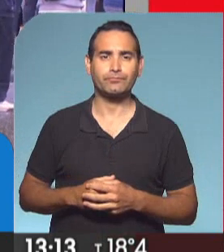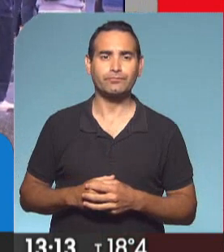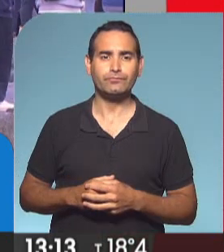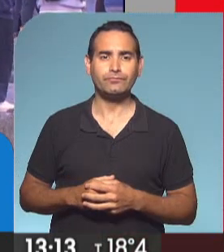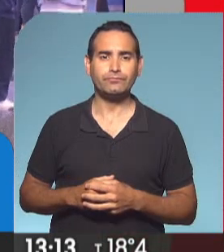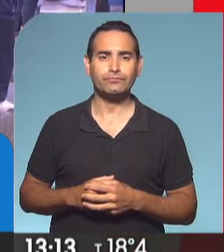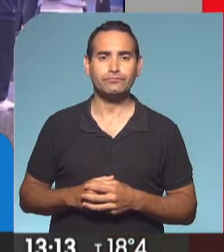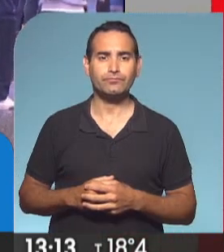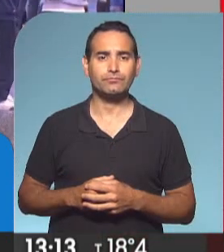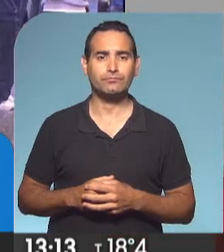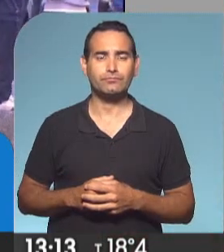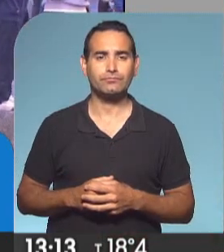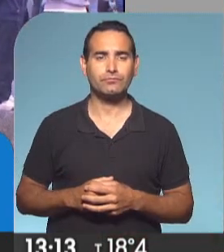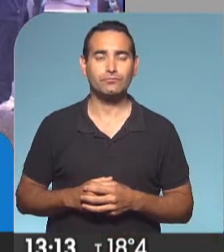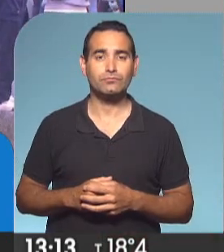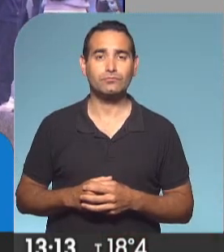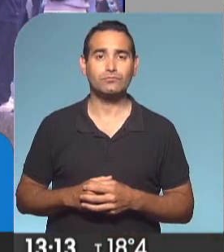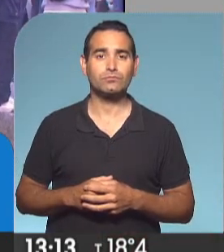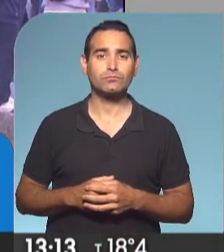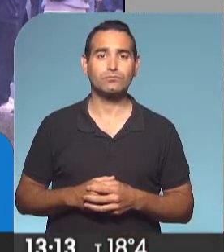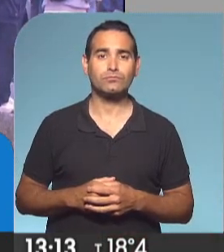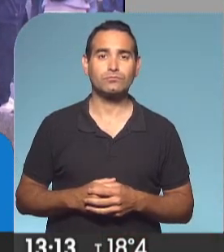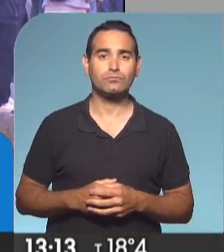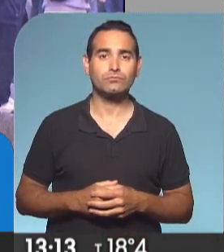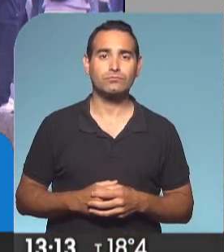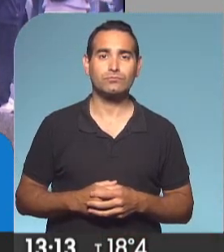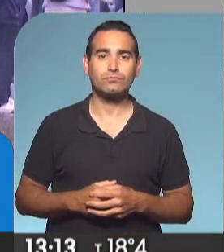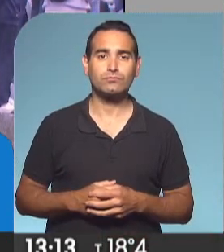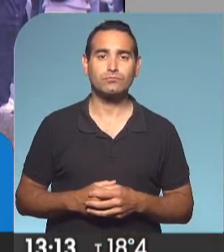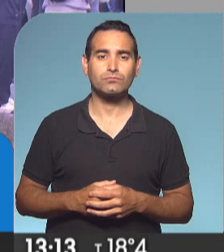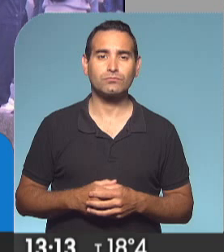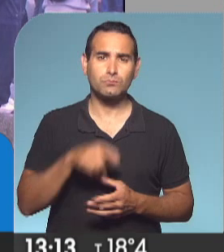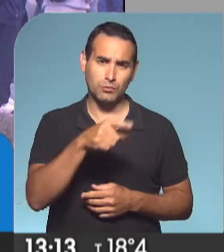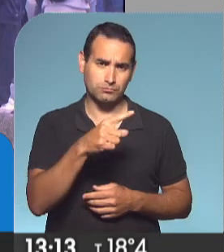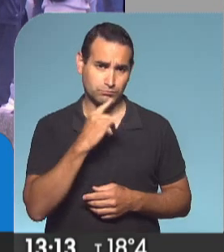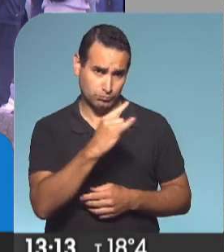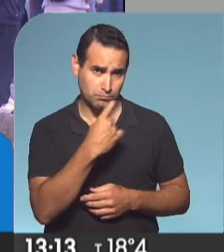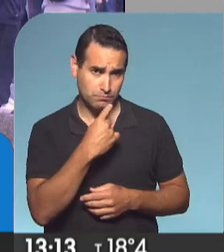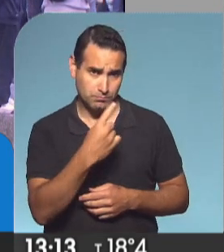A ver, respecto de... ¿Querés responderlo primero vos?